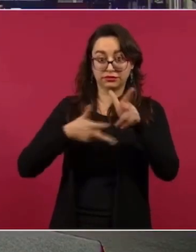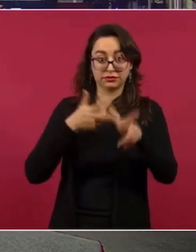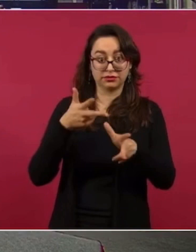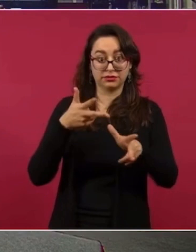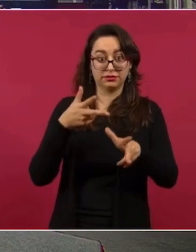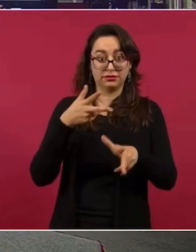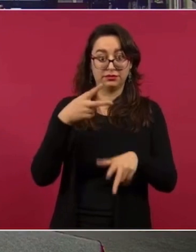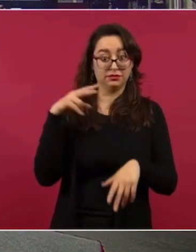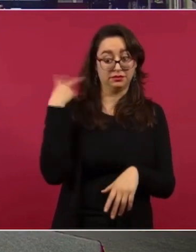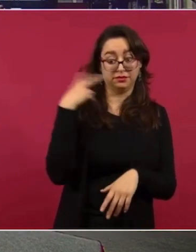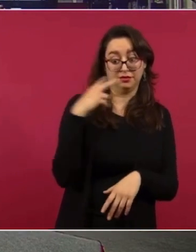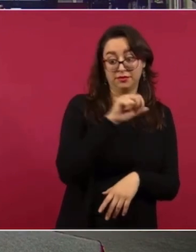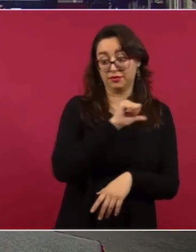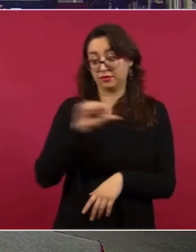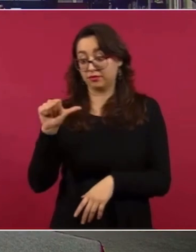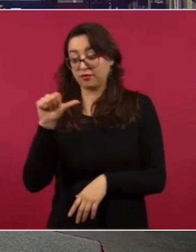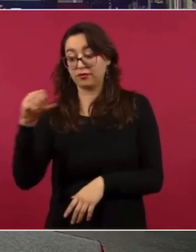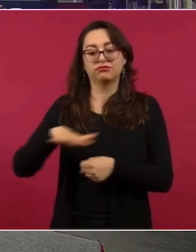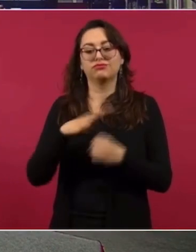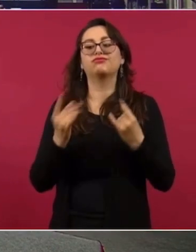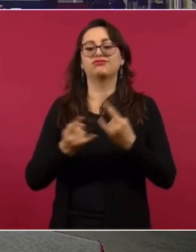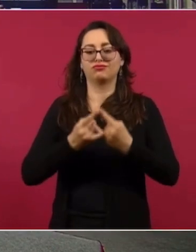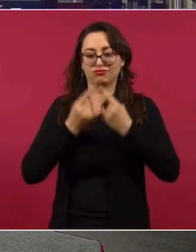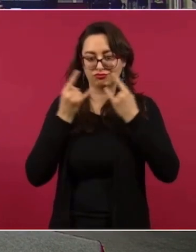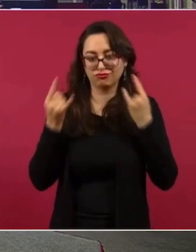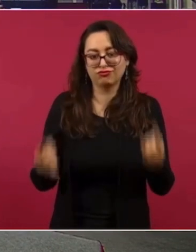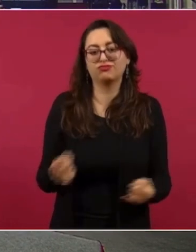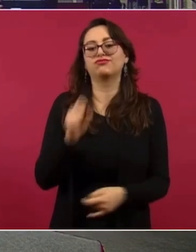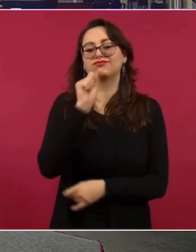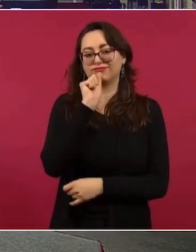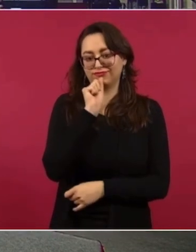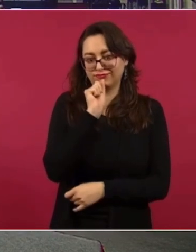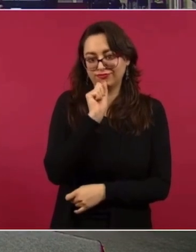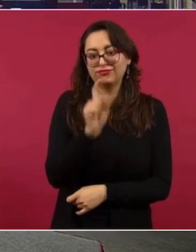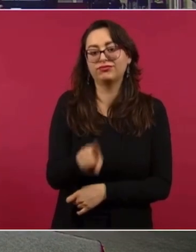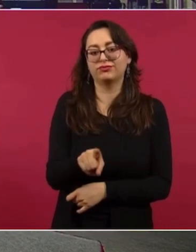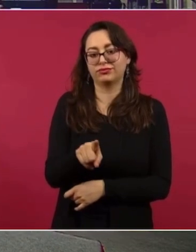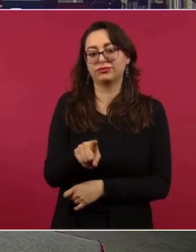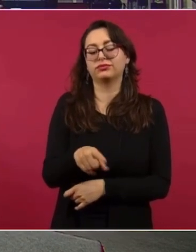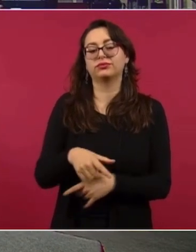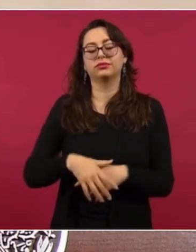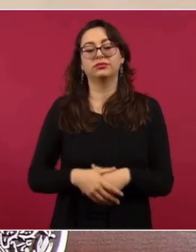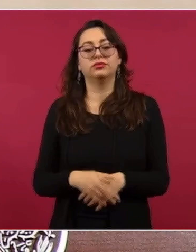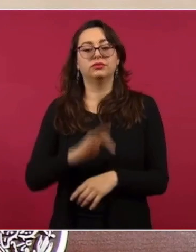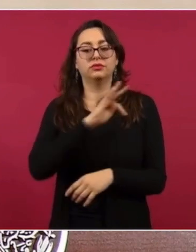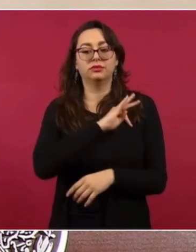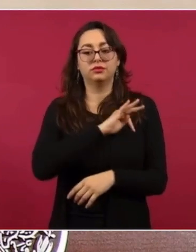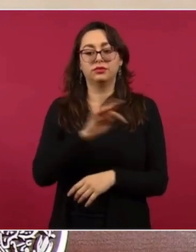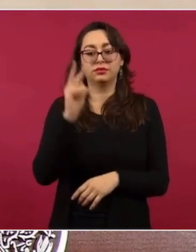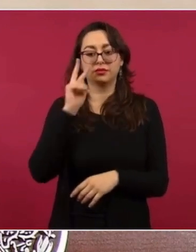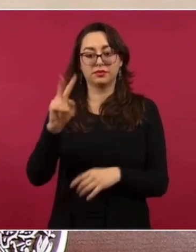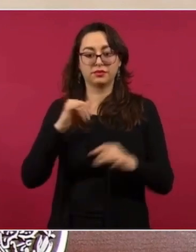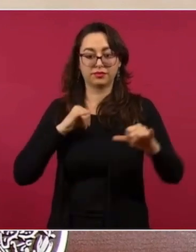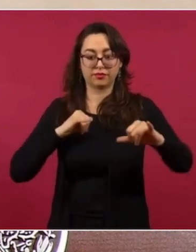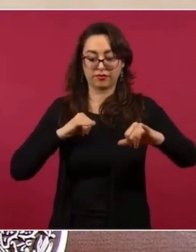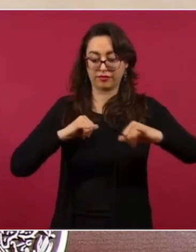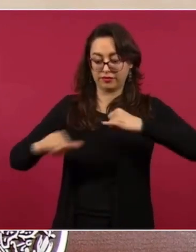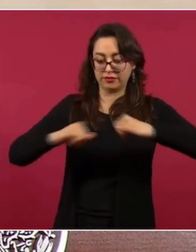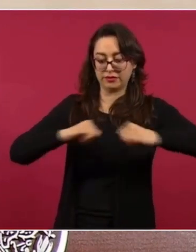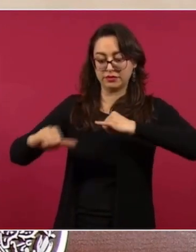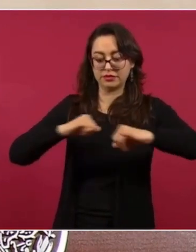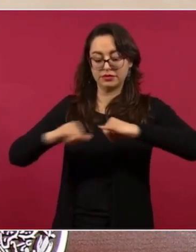Porque si ponemos un plano, un mapa del país,